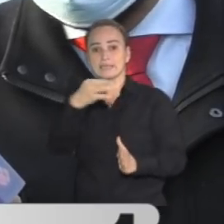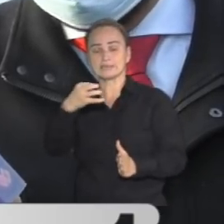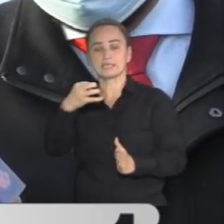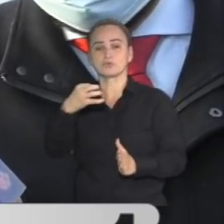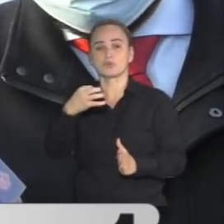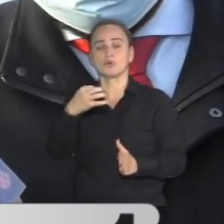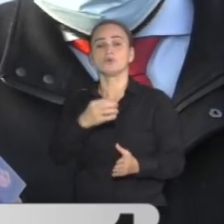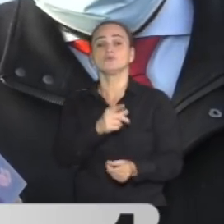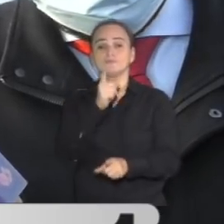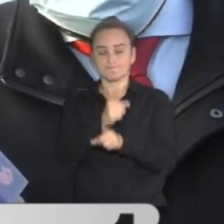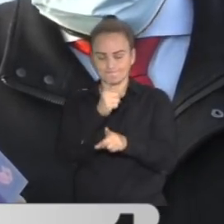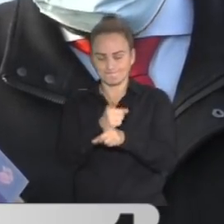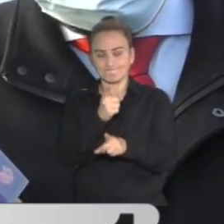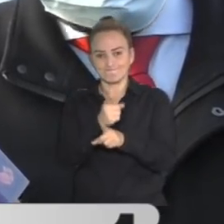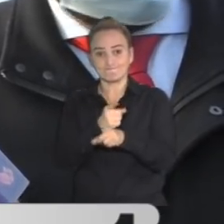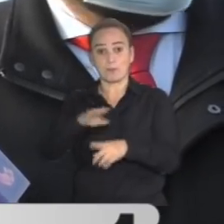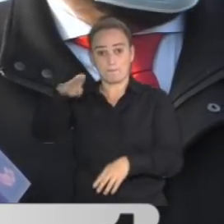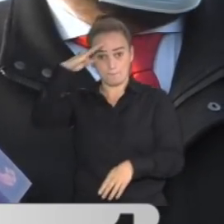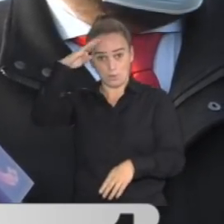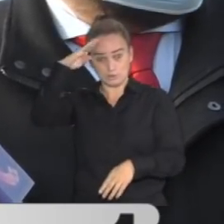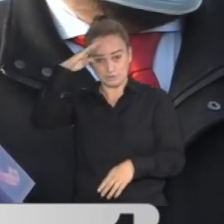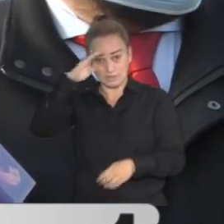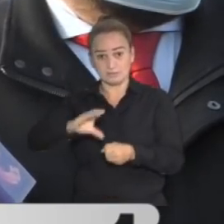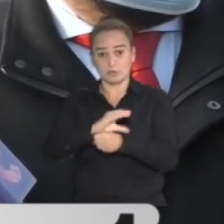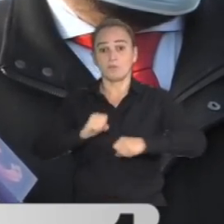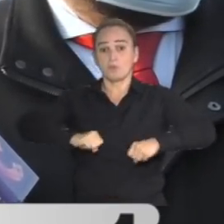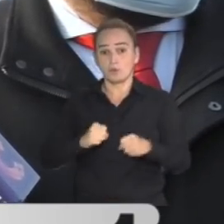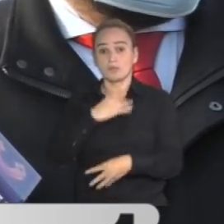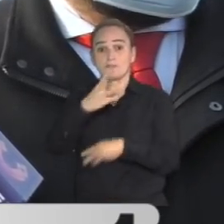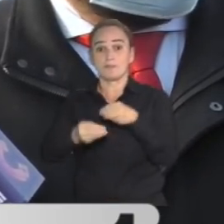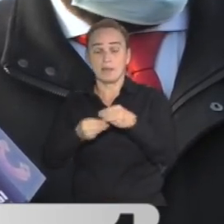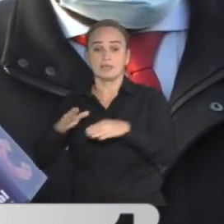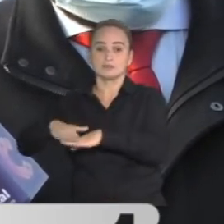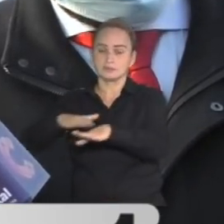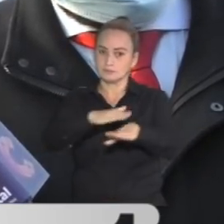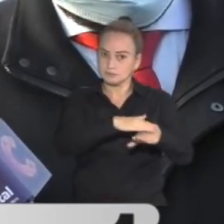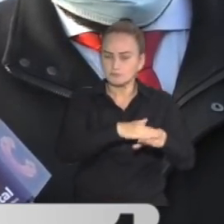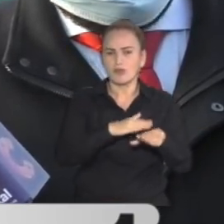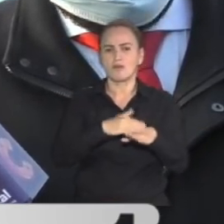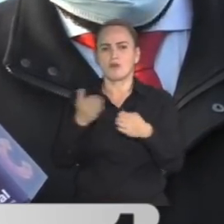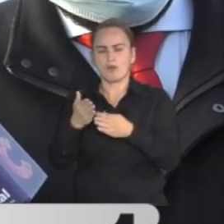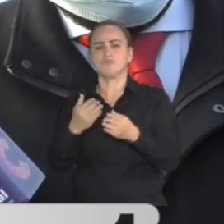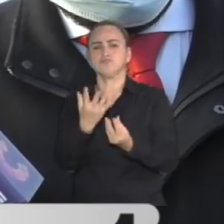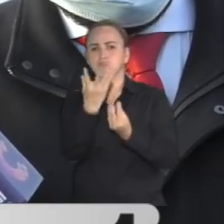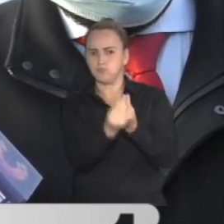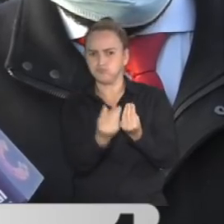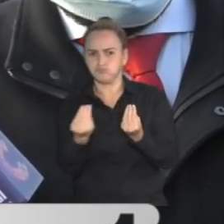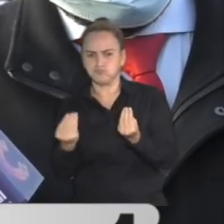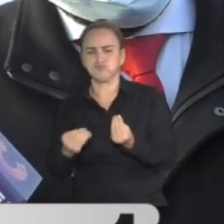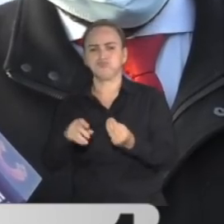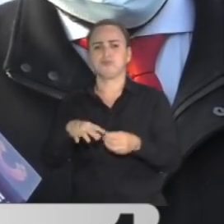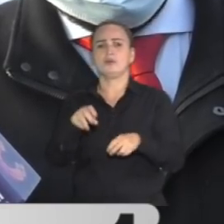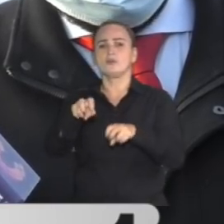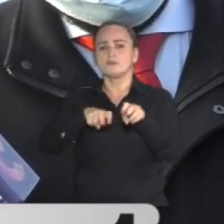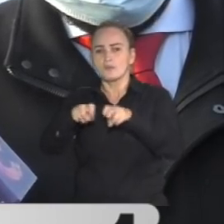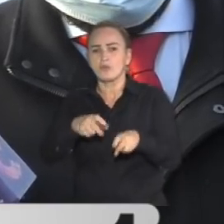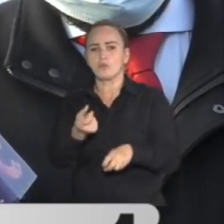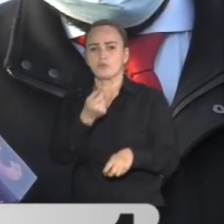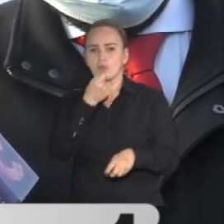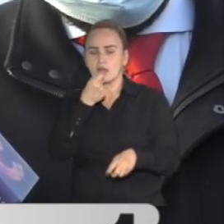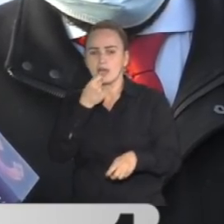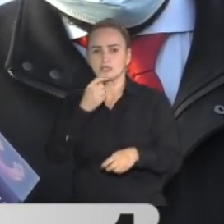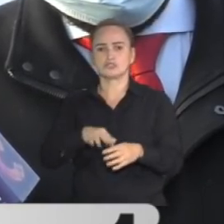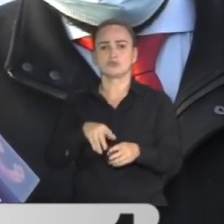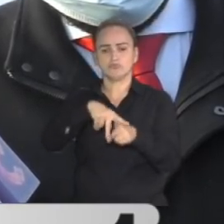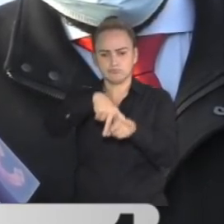efectivos, no solo de la Policía Metropolitana de Bogotá, sino de las demás direcciones, dirección de tránsito, dirección